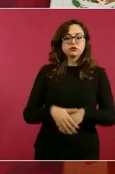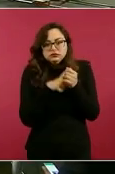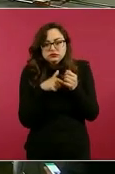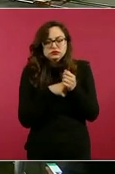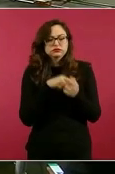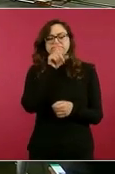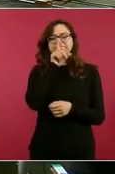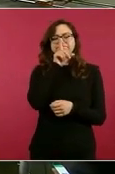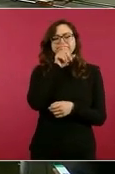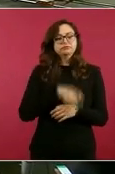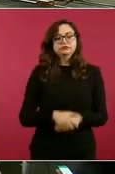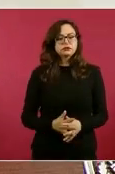los nombres si no queremos que haya impunidad? Sí.